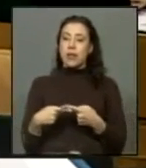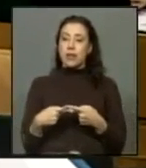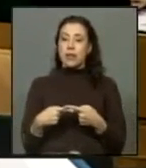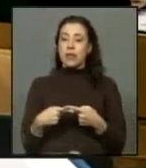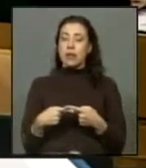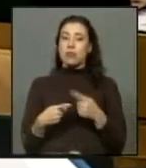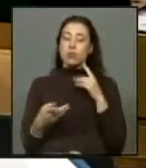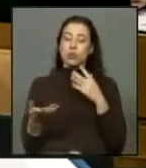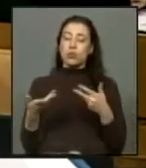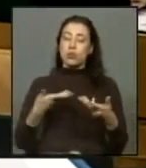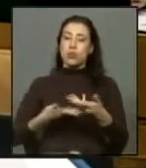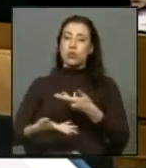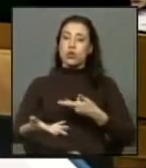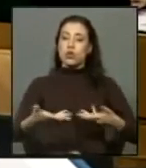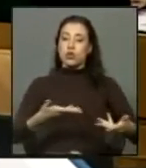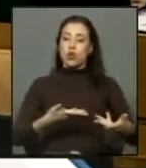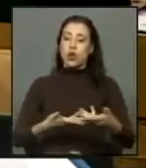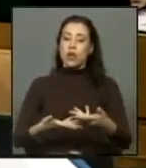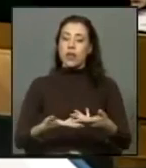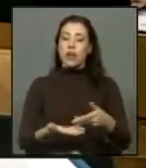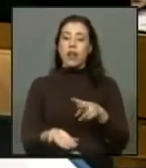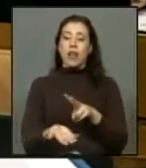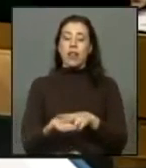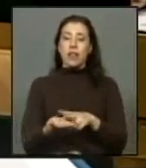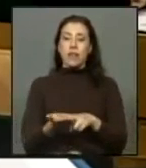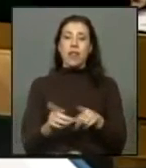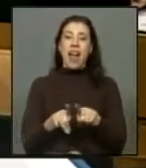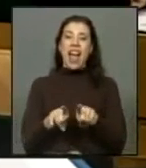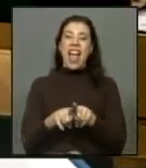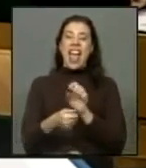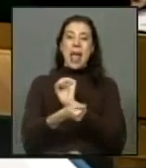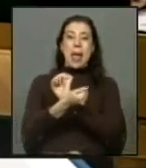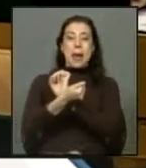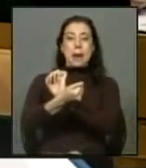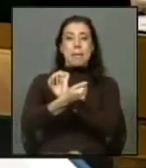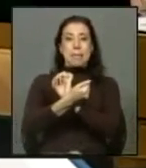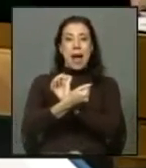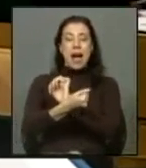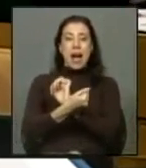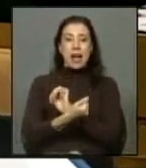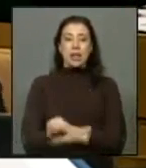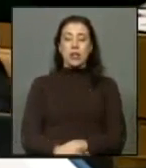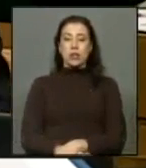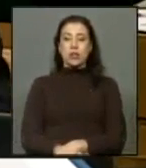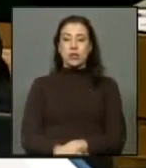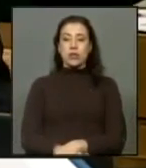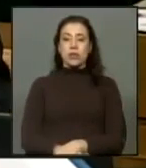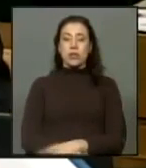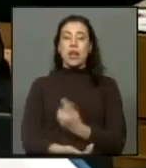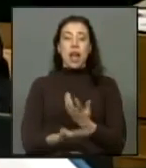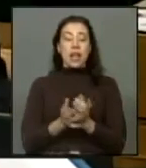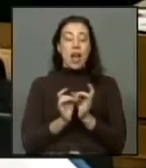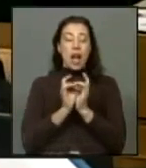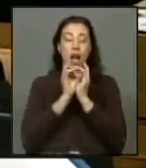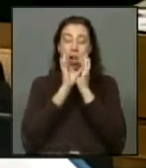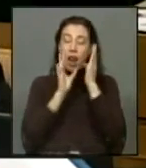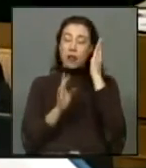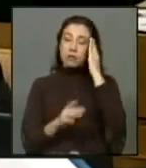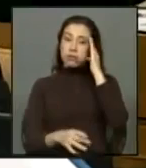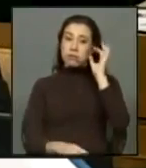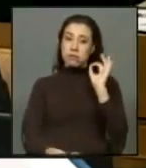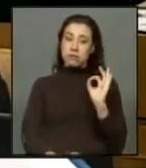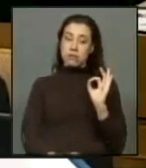solidaria una sociedad realmente de hermanos y una sociedad que tenga clara conciencia